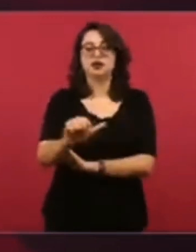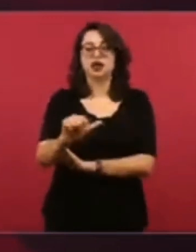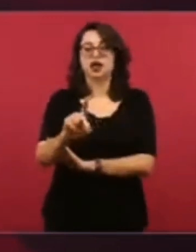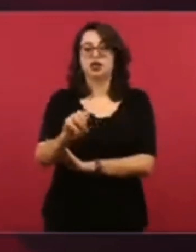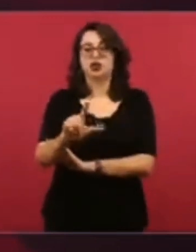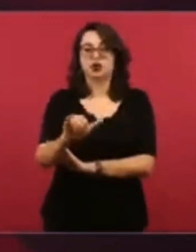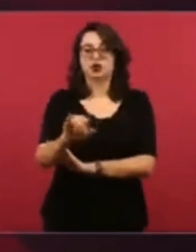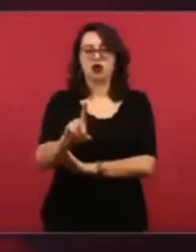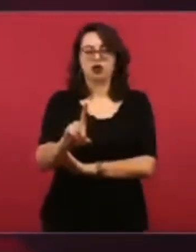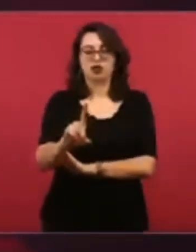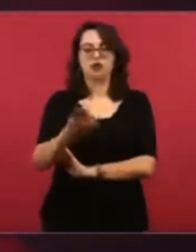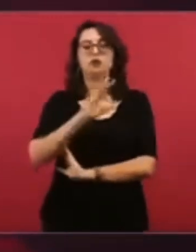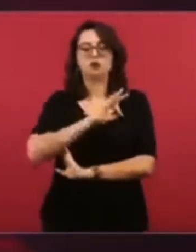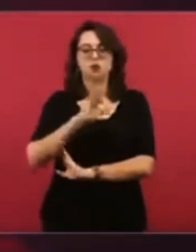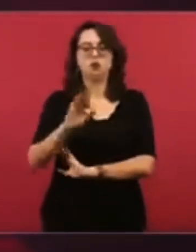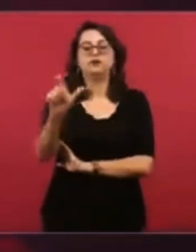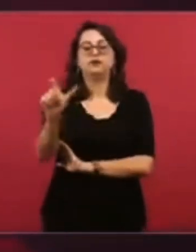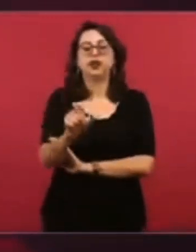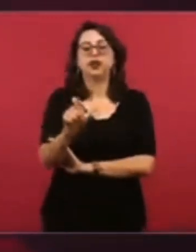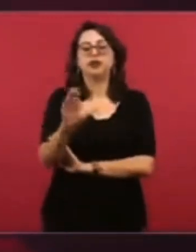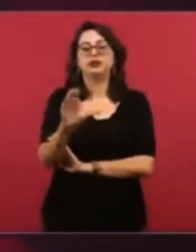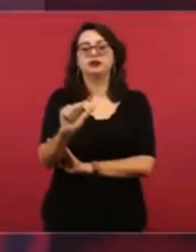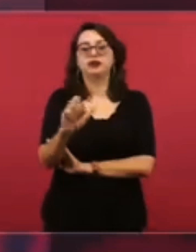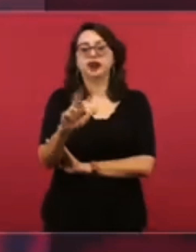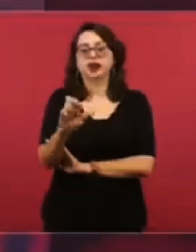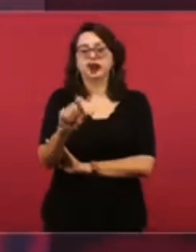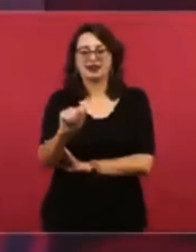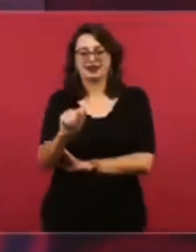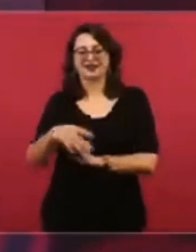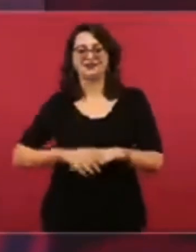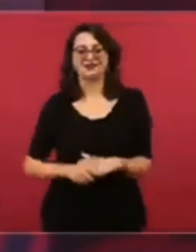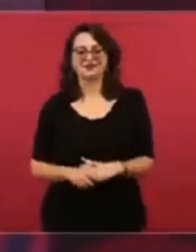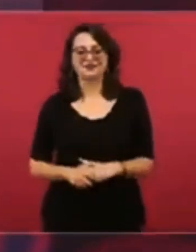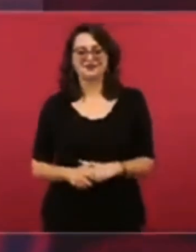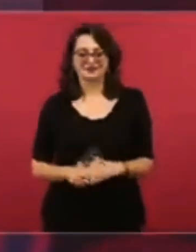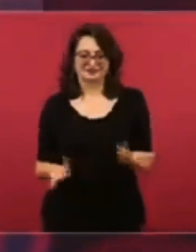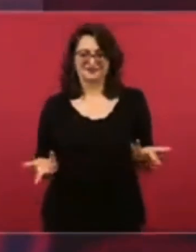dueños de Ixcaret. Ya ven también